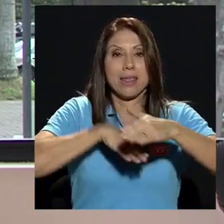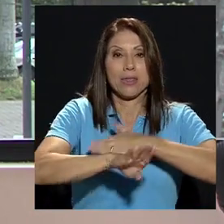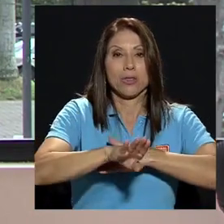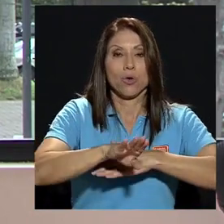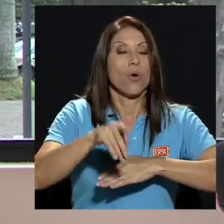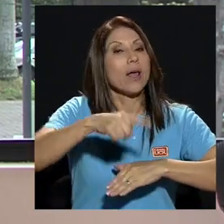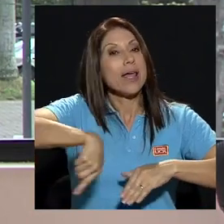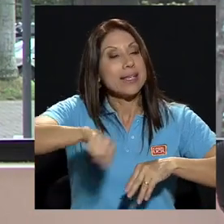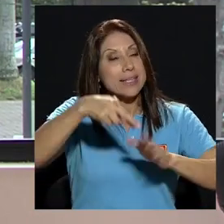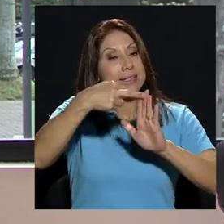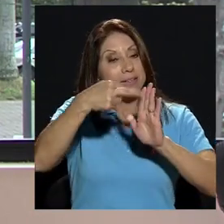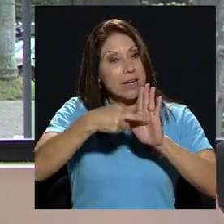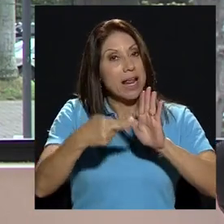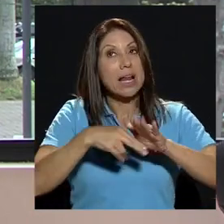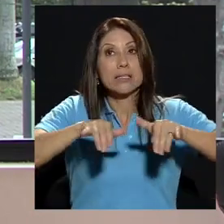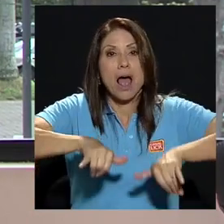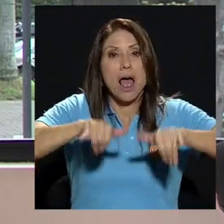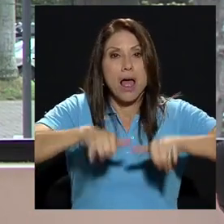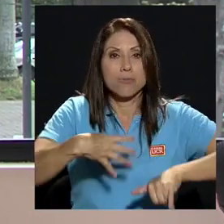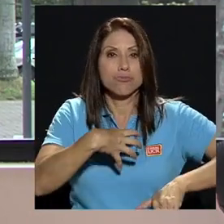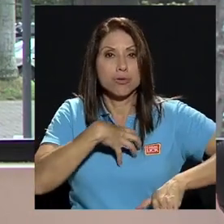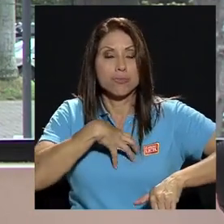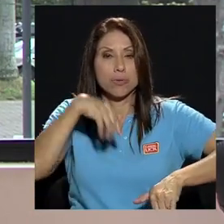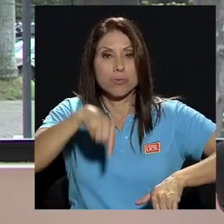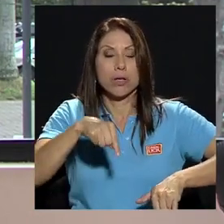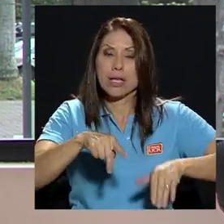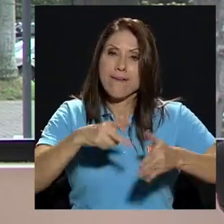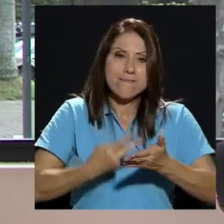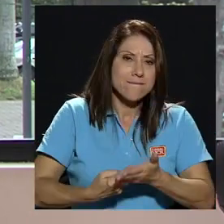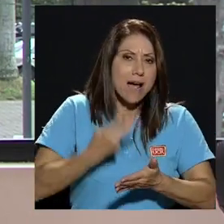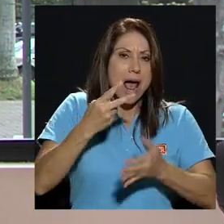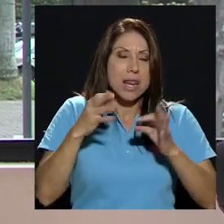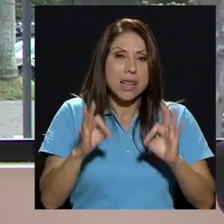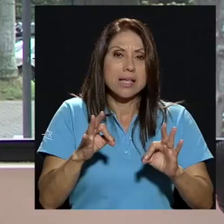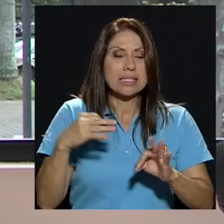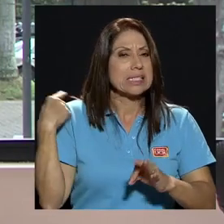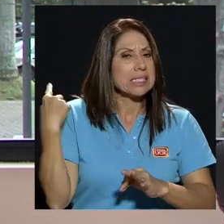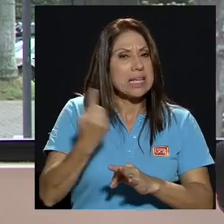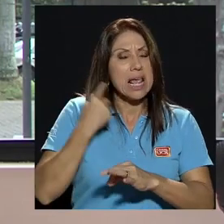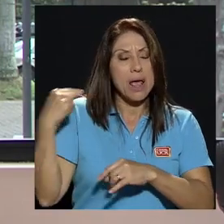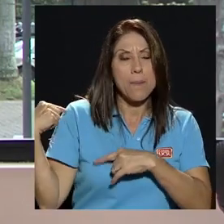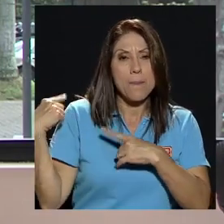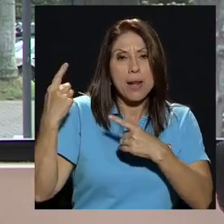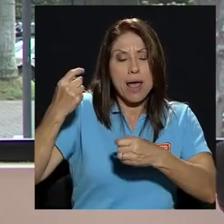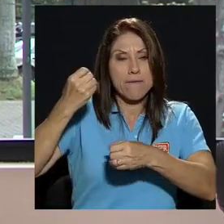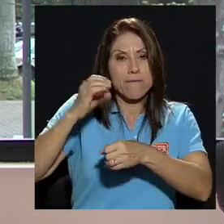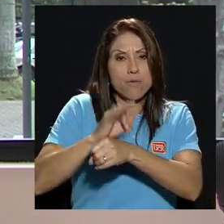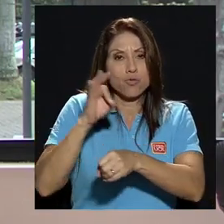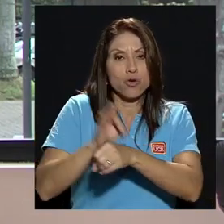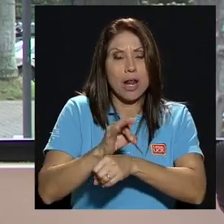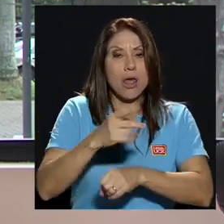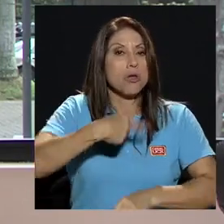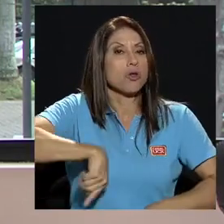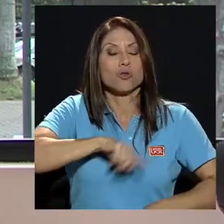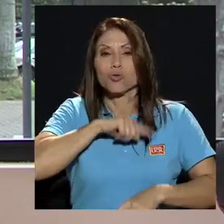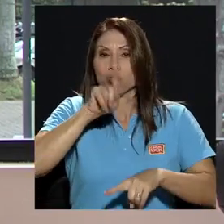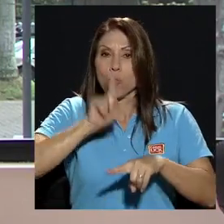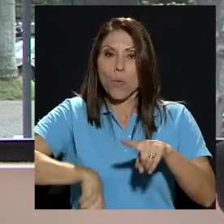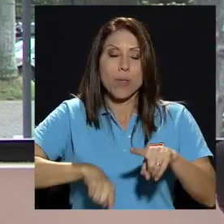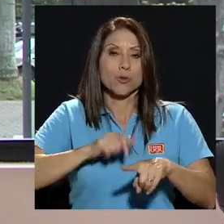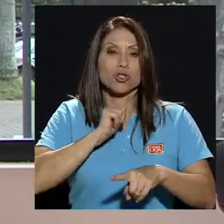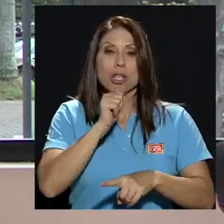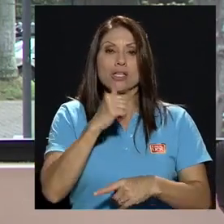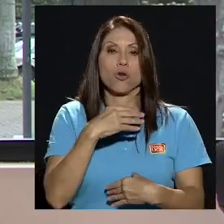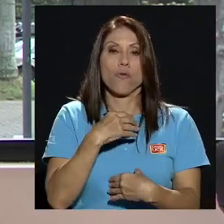reglas son válidas han funcionado siempre y no tenemos razón de de desconfiar